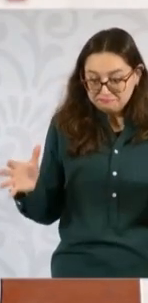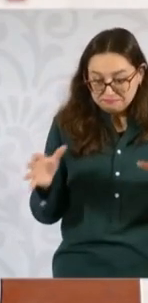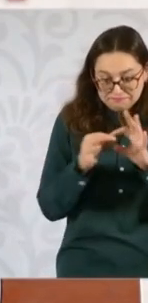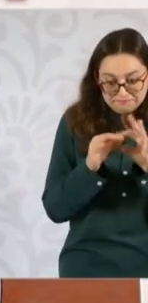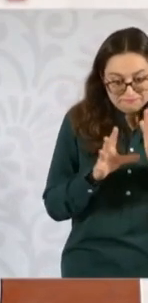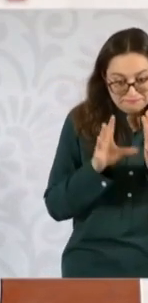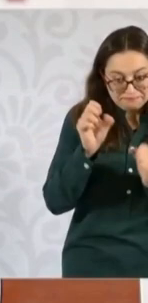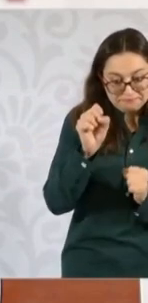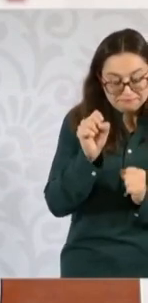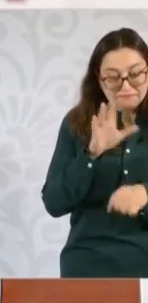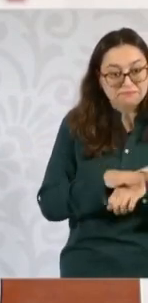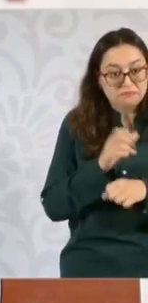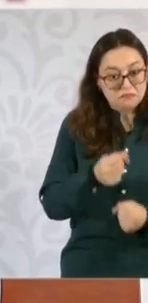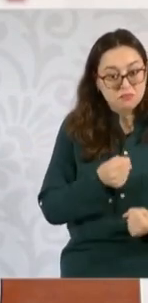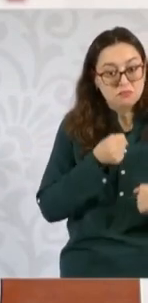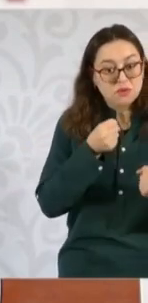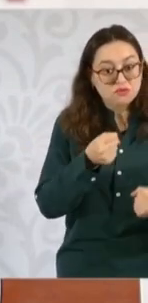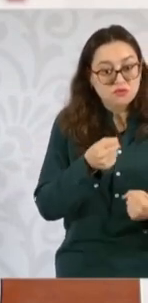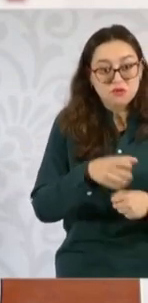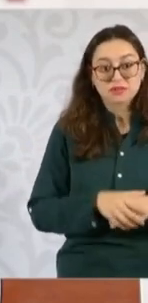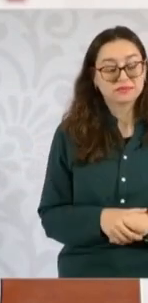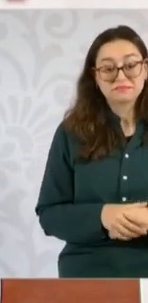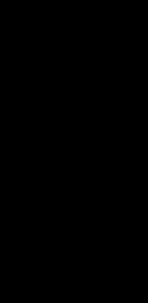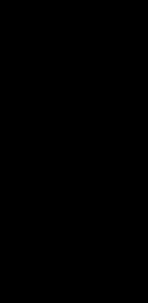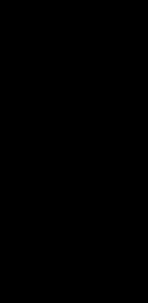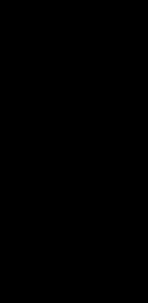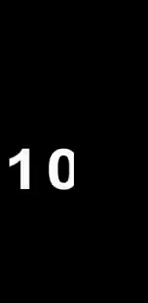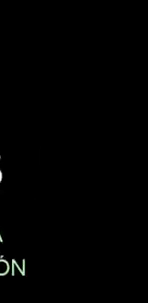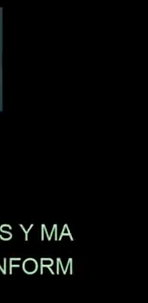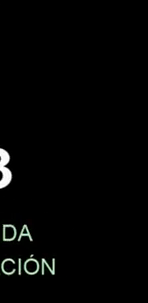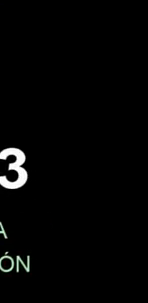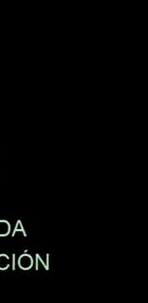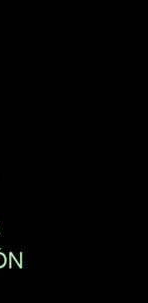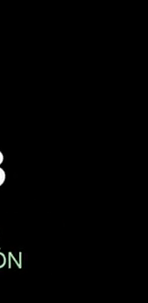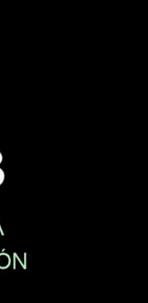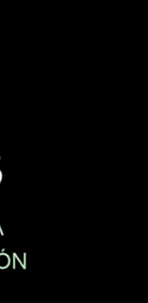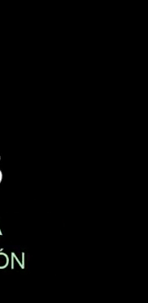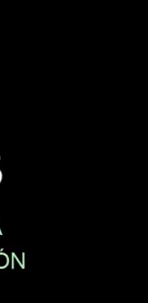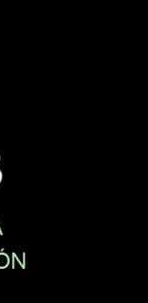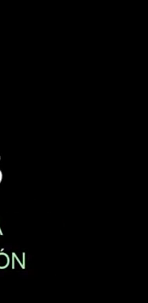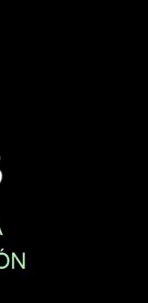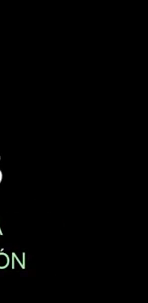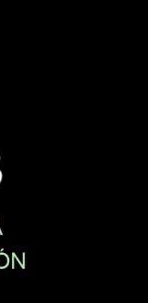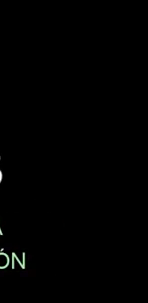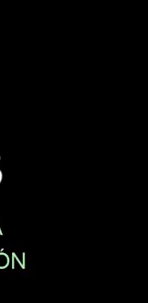de su improcedencia en la Constitución. Con información de Literal México.